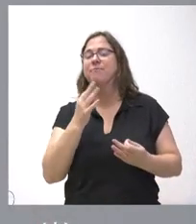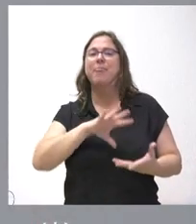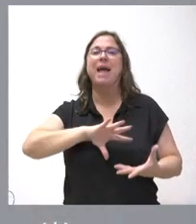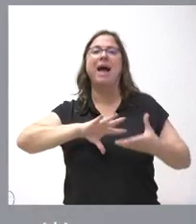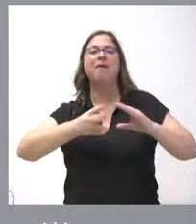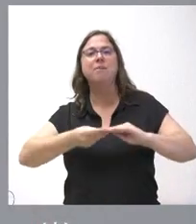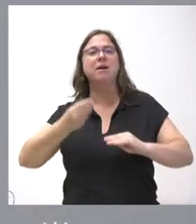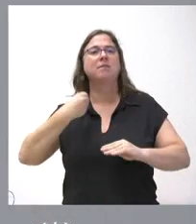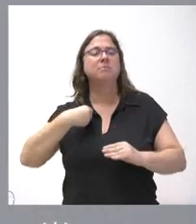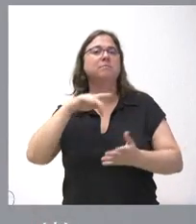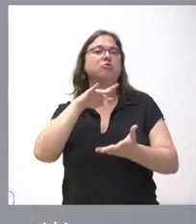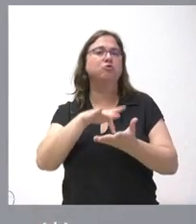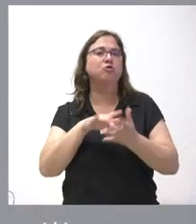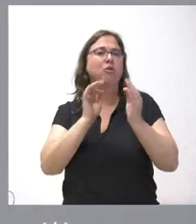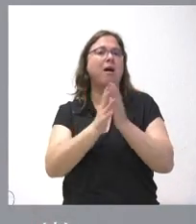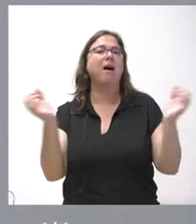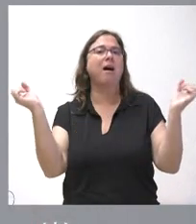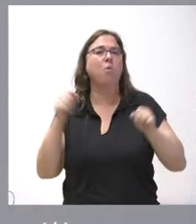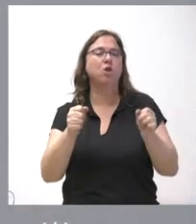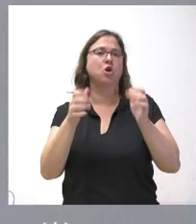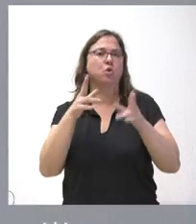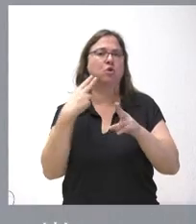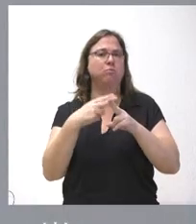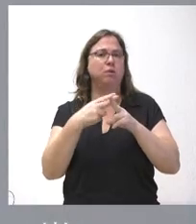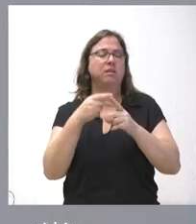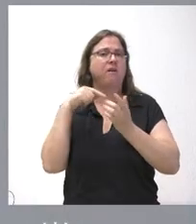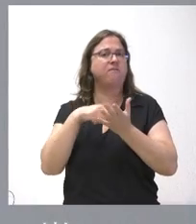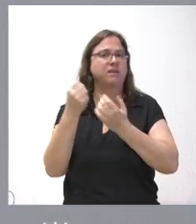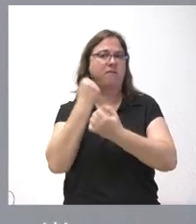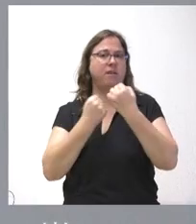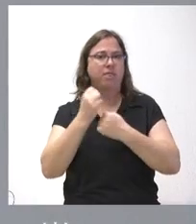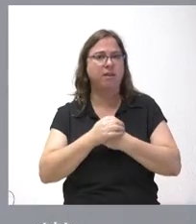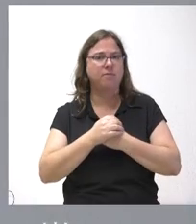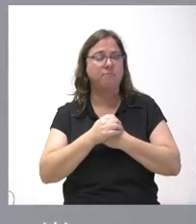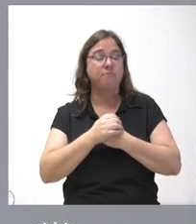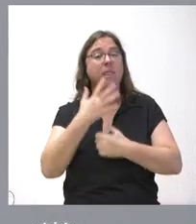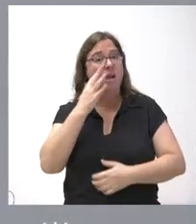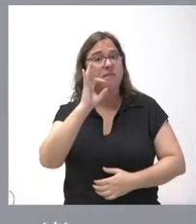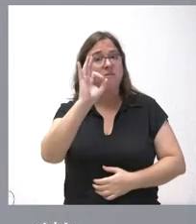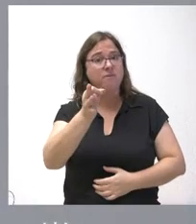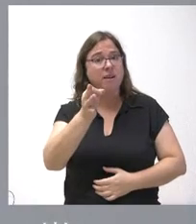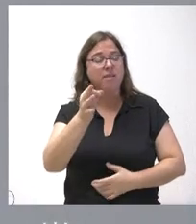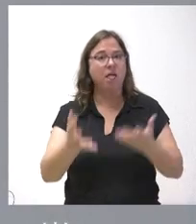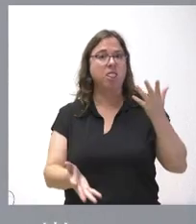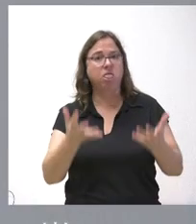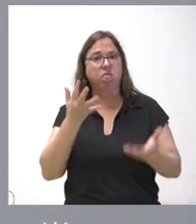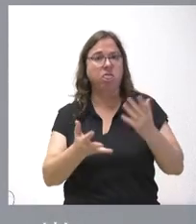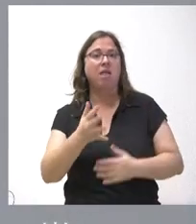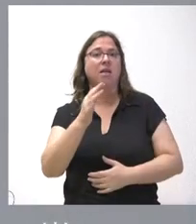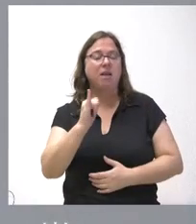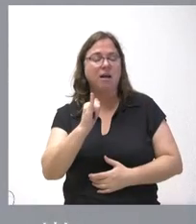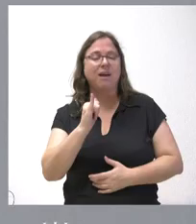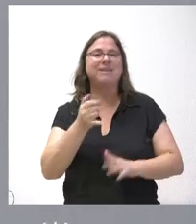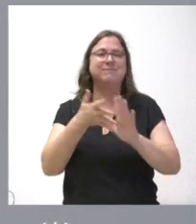que figura en el acuerdo del Consejo de Política Fiscal y Financiera. Por tanto, siendo cierto que hay muchas inseguridades en este momento, muchas